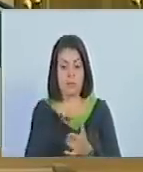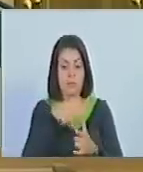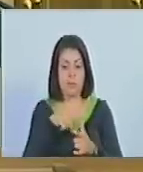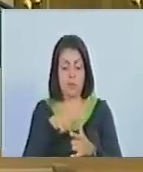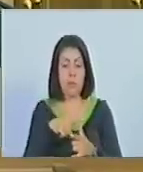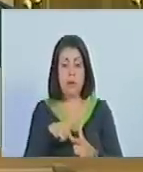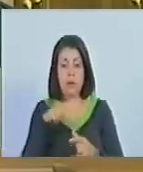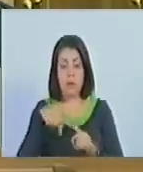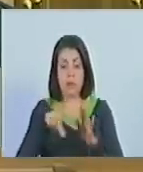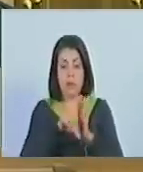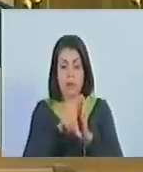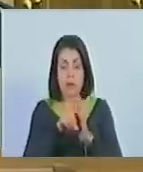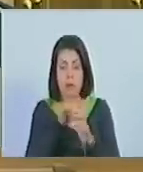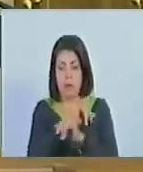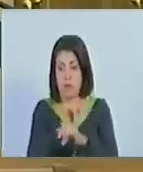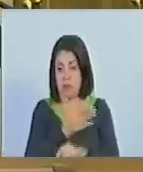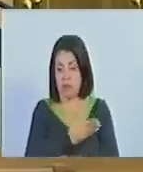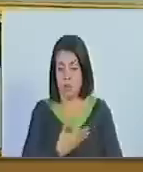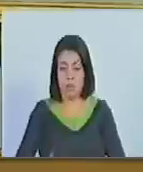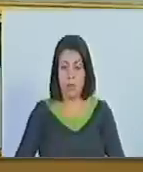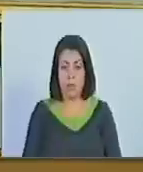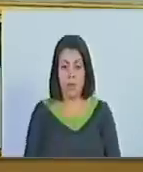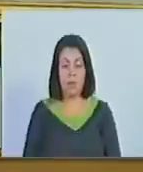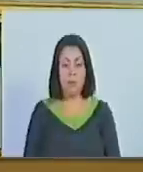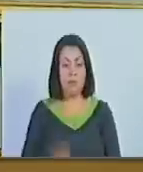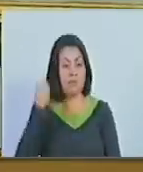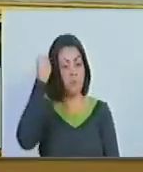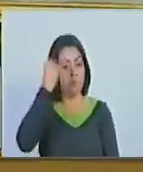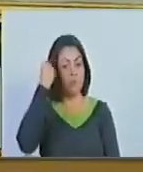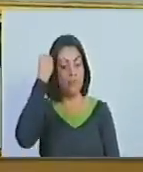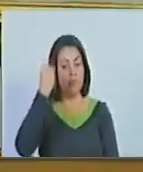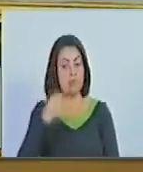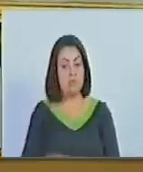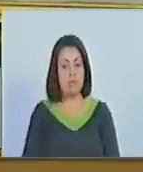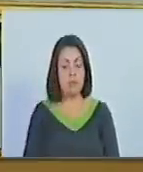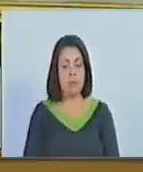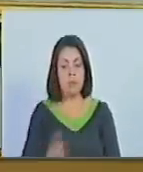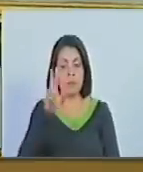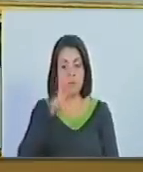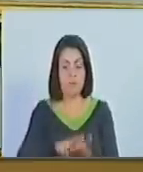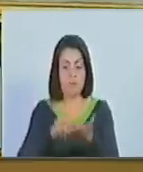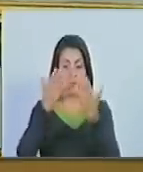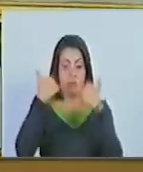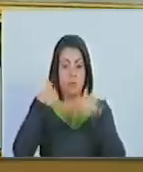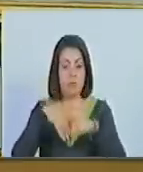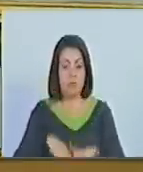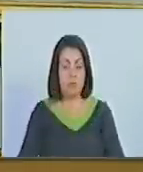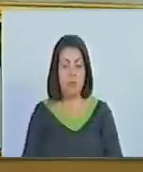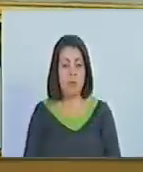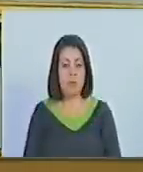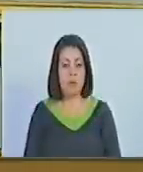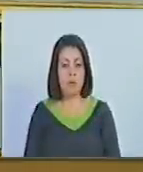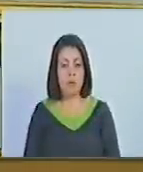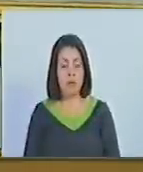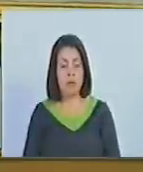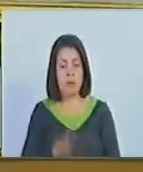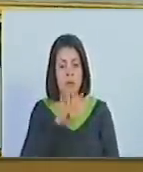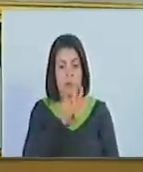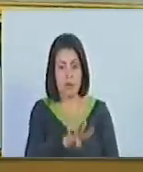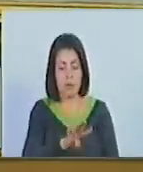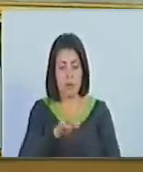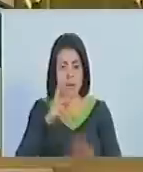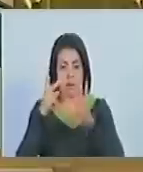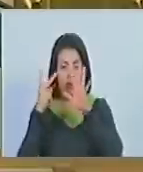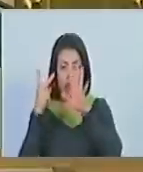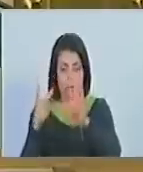en el marco de esta ley. Esto, señor presidente. En consideración. Aprobado. Siguiente. Cuadragésimo